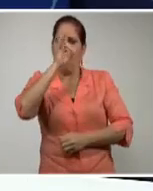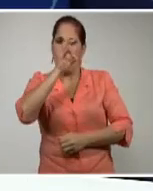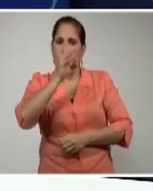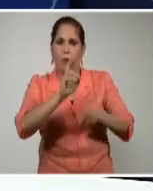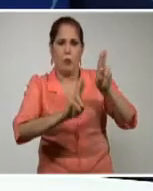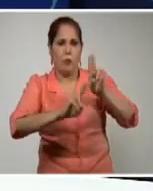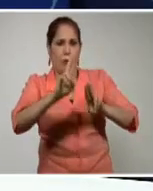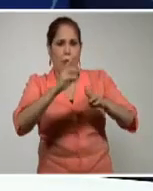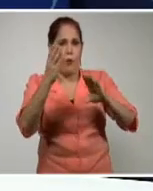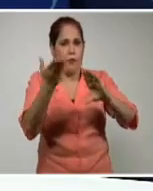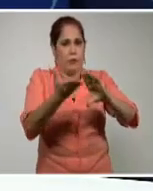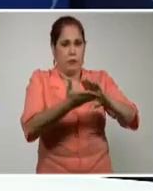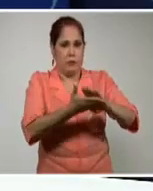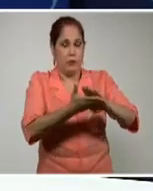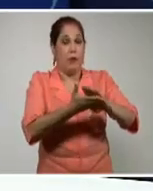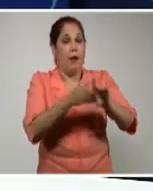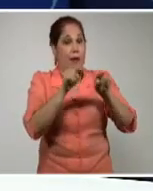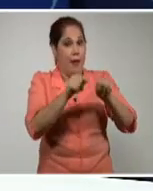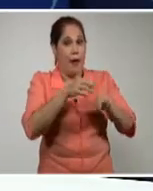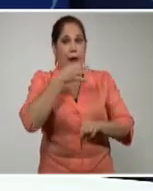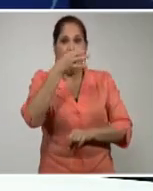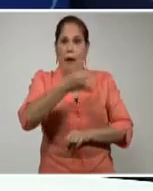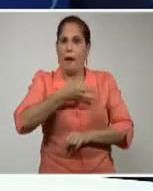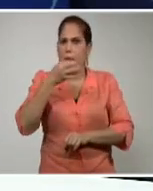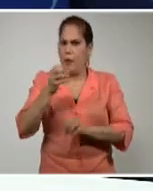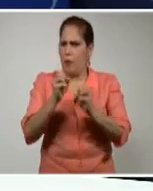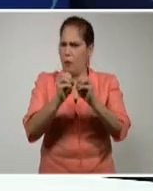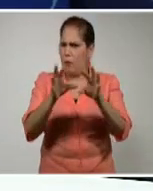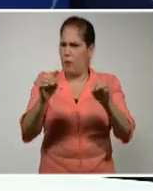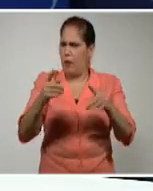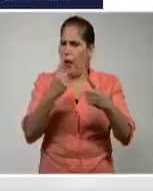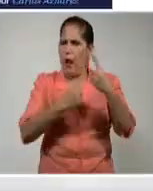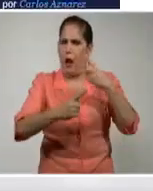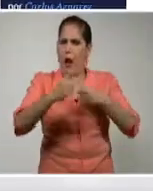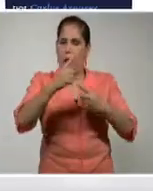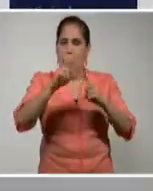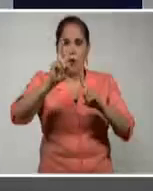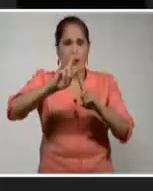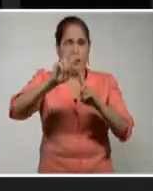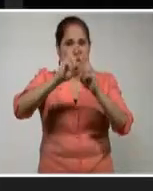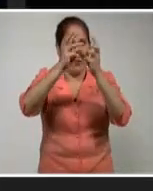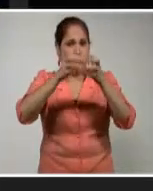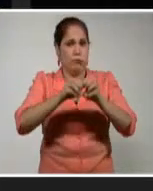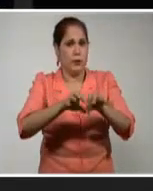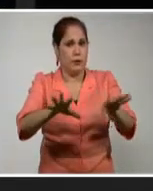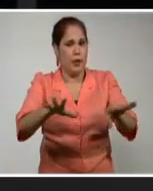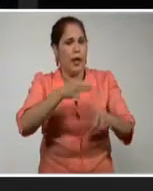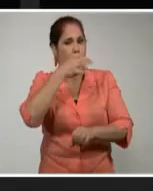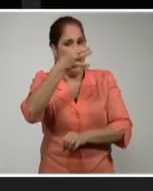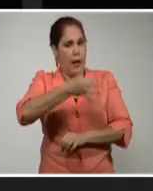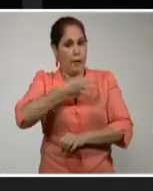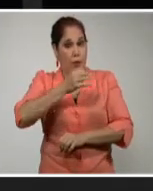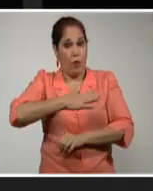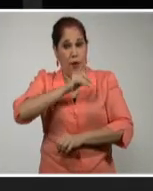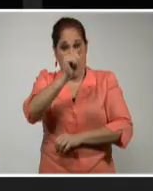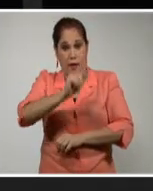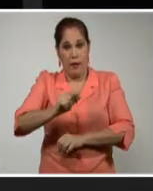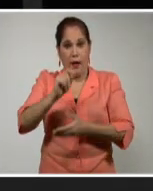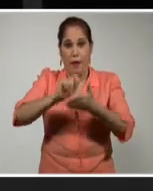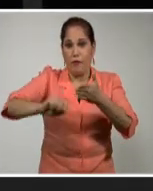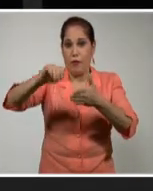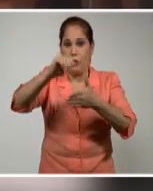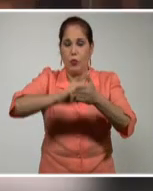Unidas, ONU. Di Maio se refirió a las versiones difundidas por algunos medios sobre este asunto y explicó que su país votó por una